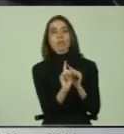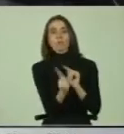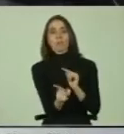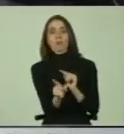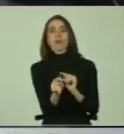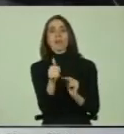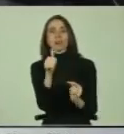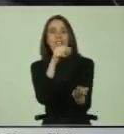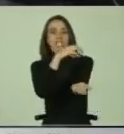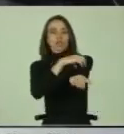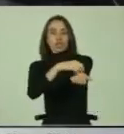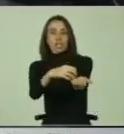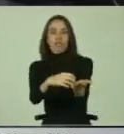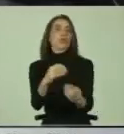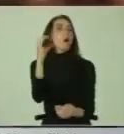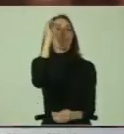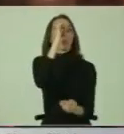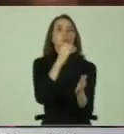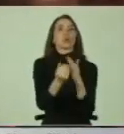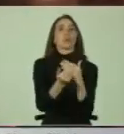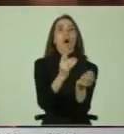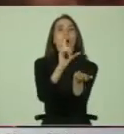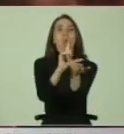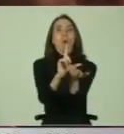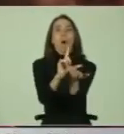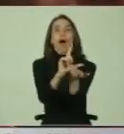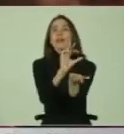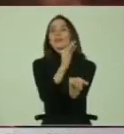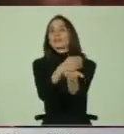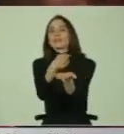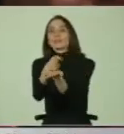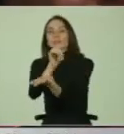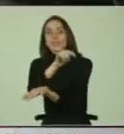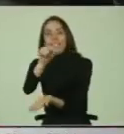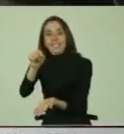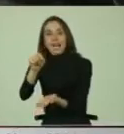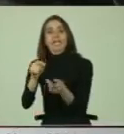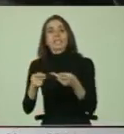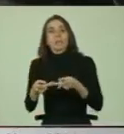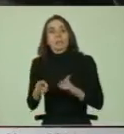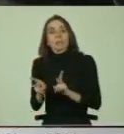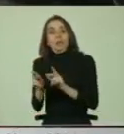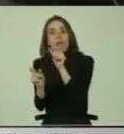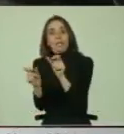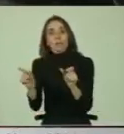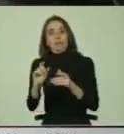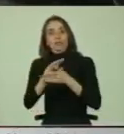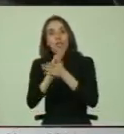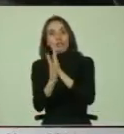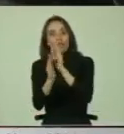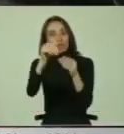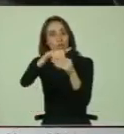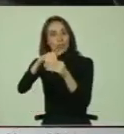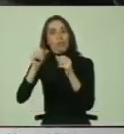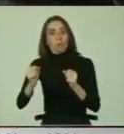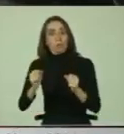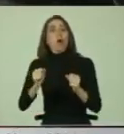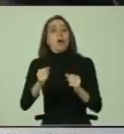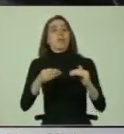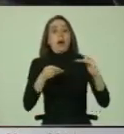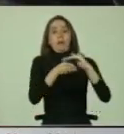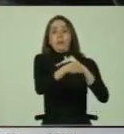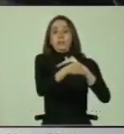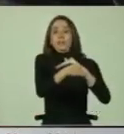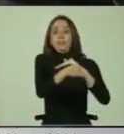centrar la búsqueda de establecimientos en aquellos que faciliten el ejercicio del derecho a sufragio de todo el electorado, haciendo